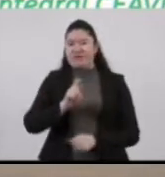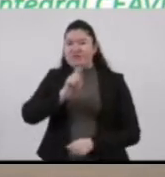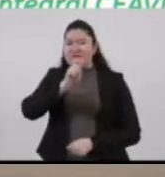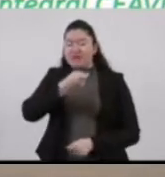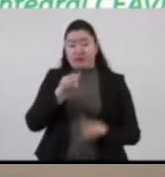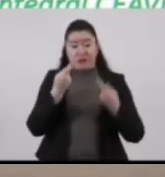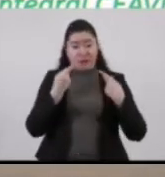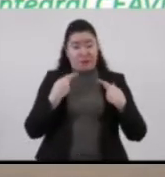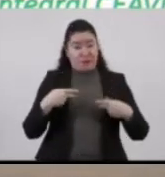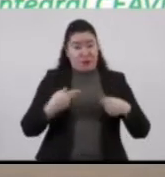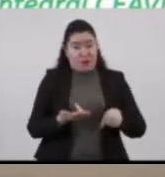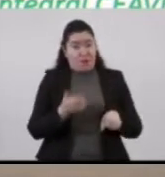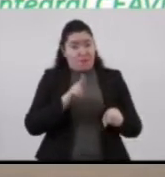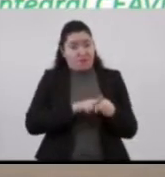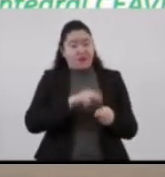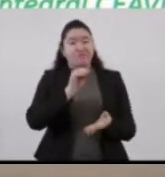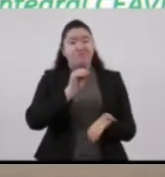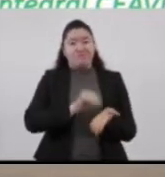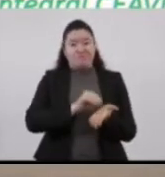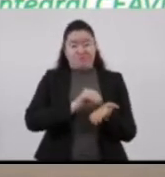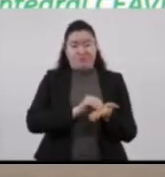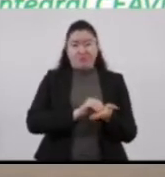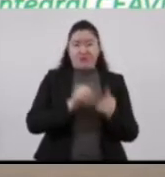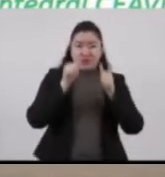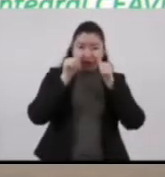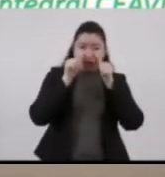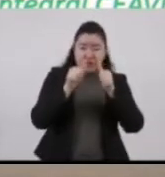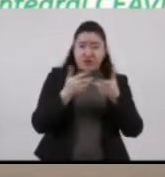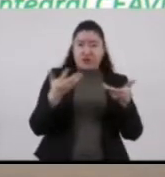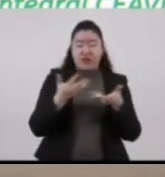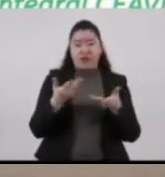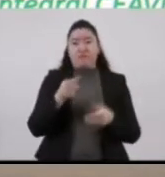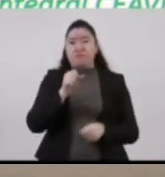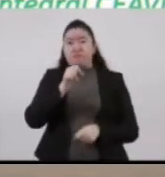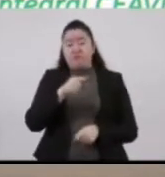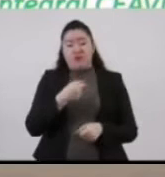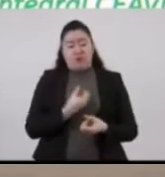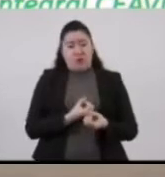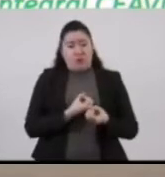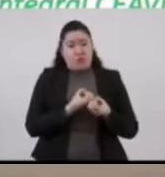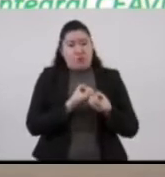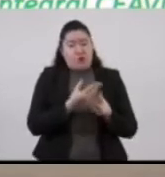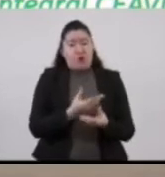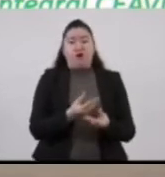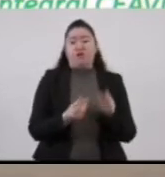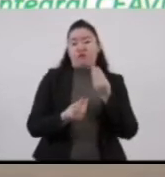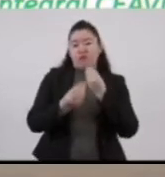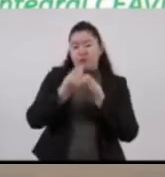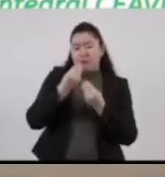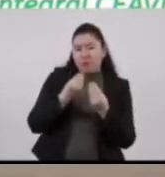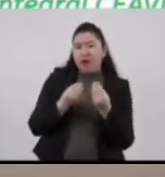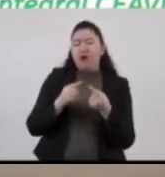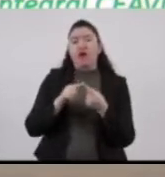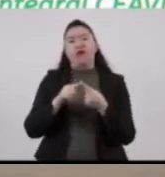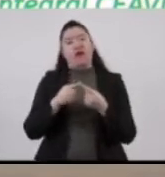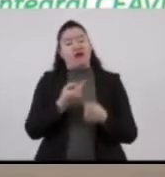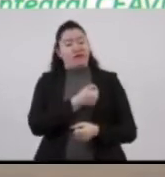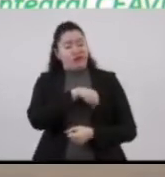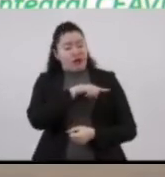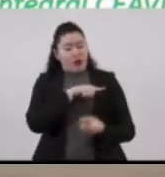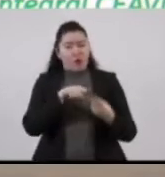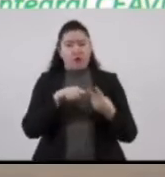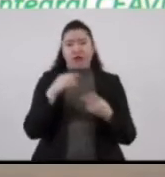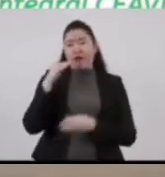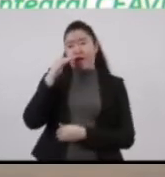aún hospitalizadas. Se genera la cobertura médica, insumos de manera absoluta y gratuita.